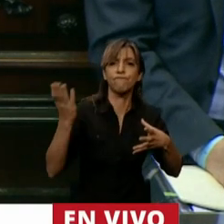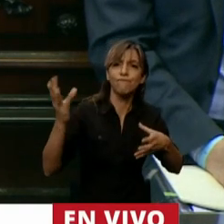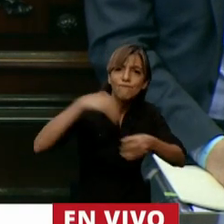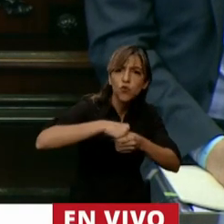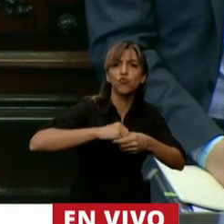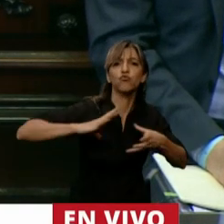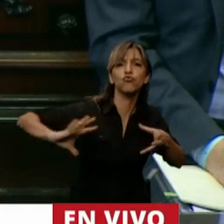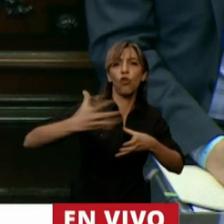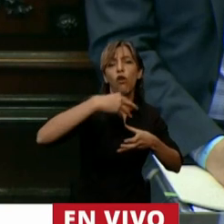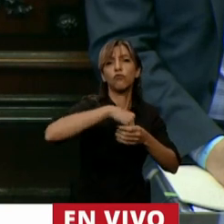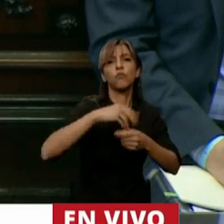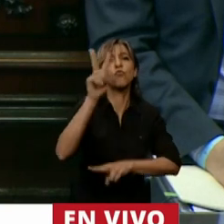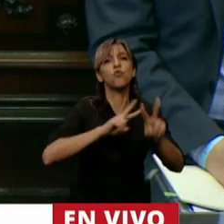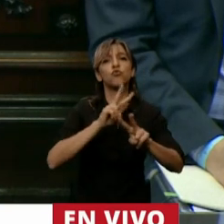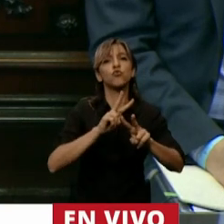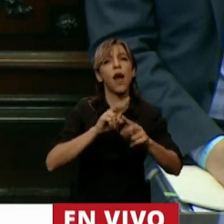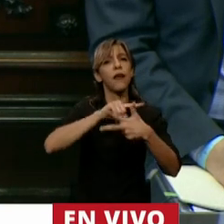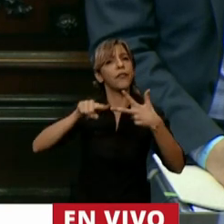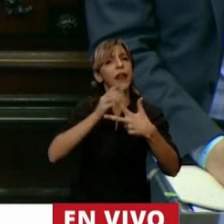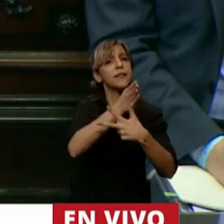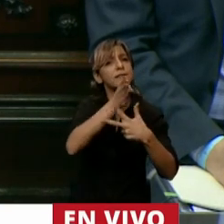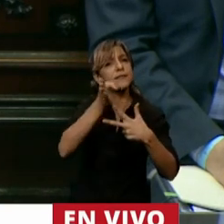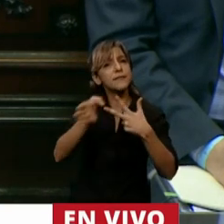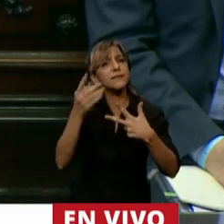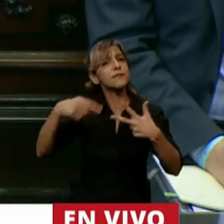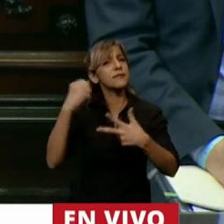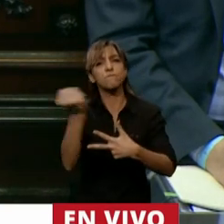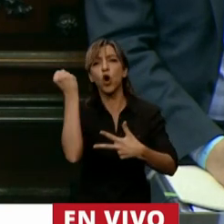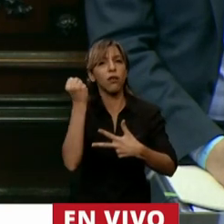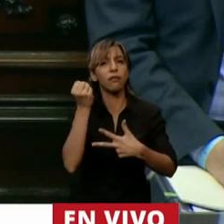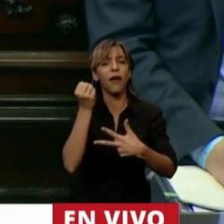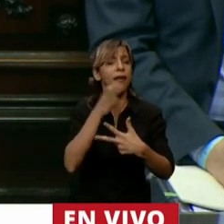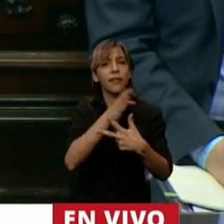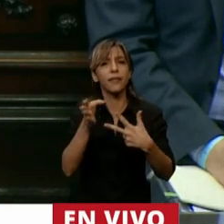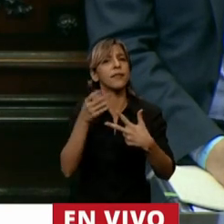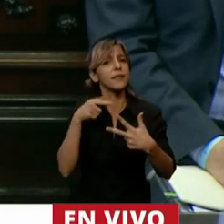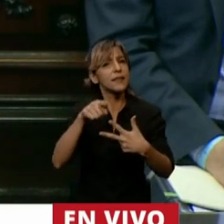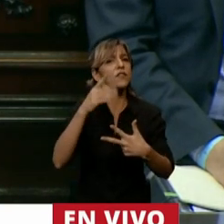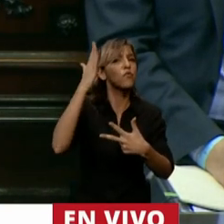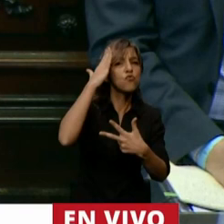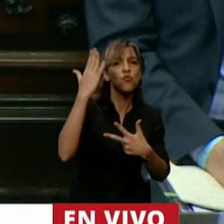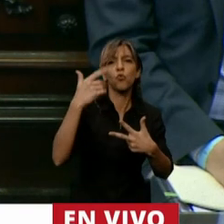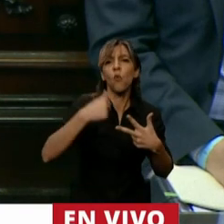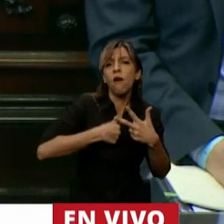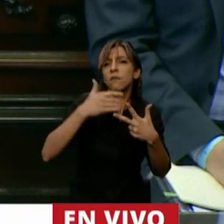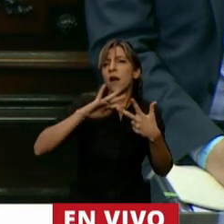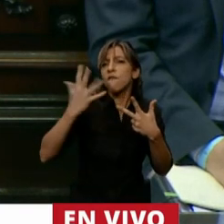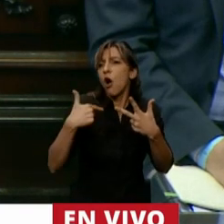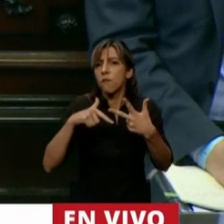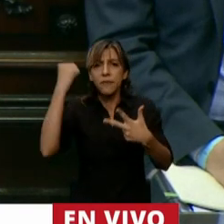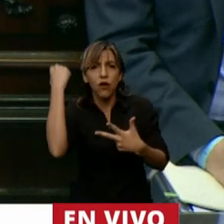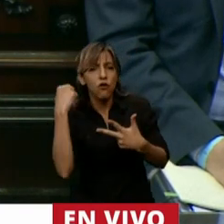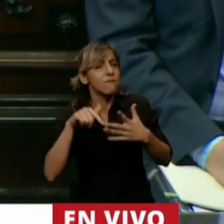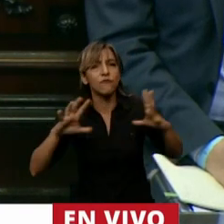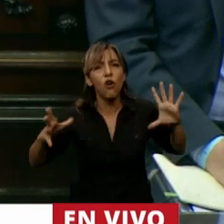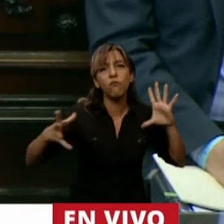que tienen que ser equilibrados que no pueden trastrabillar porque uno de los pilares no esté los tres pilares